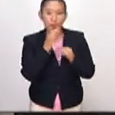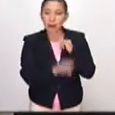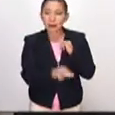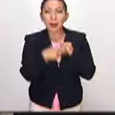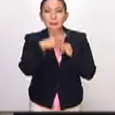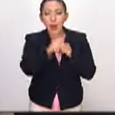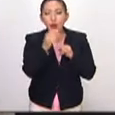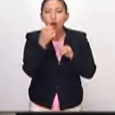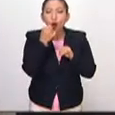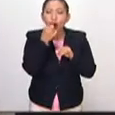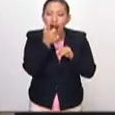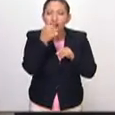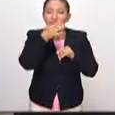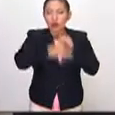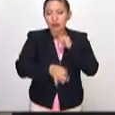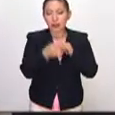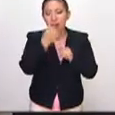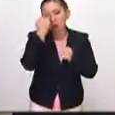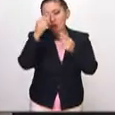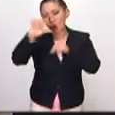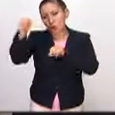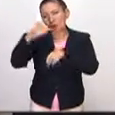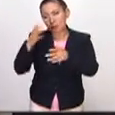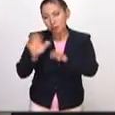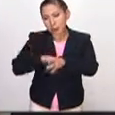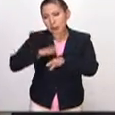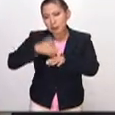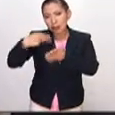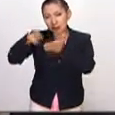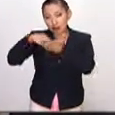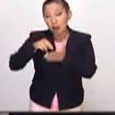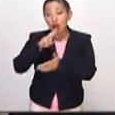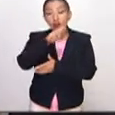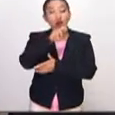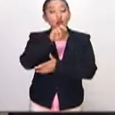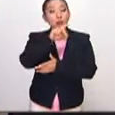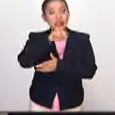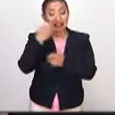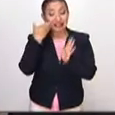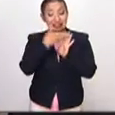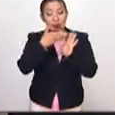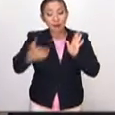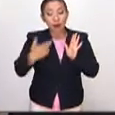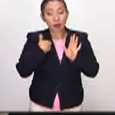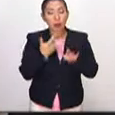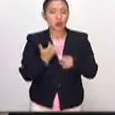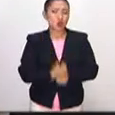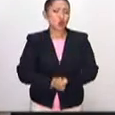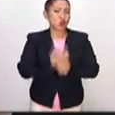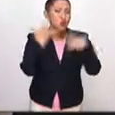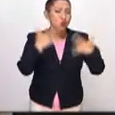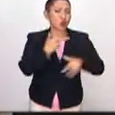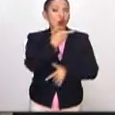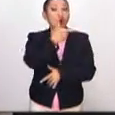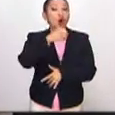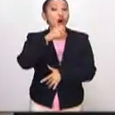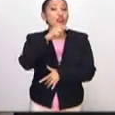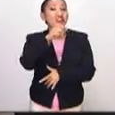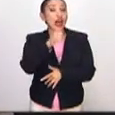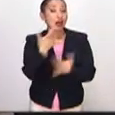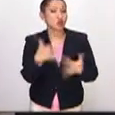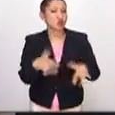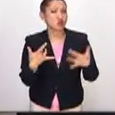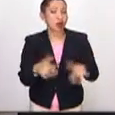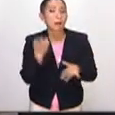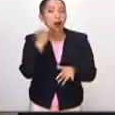las últimas. Quizá vale la pena rescatar que Rubéns para esta época tenía graves dolencias de gota. De ahí que tuviera que echar